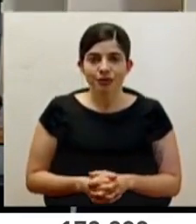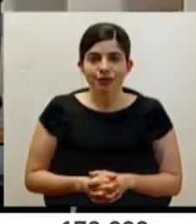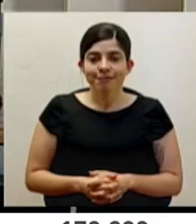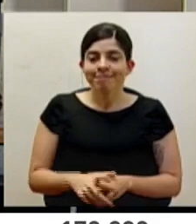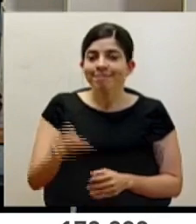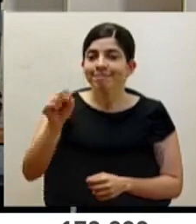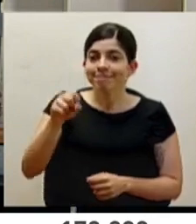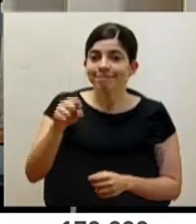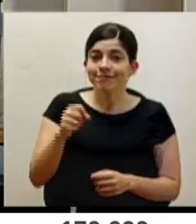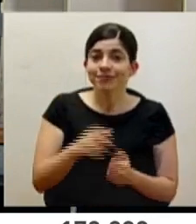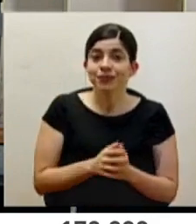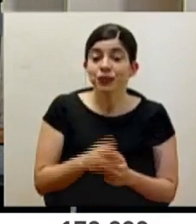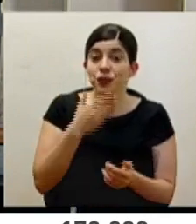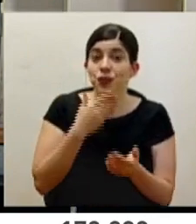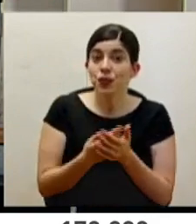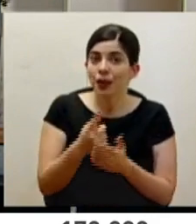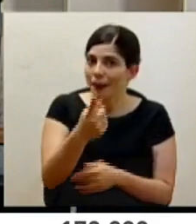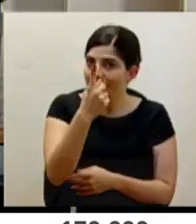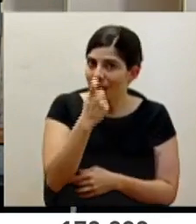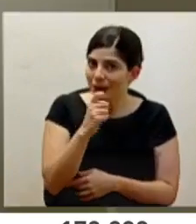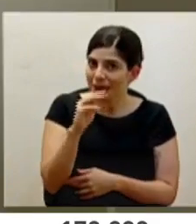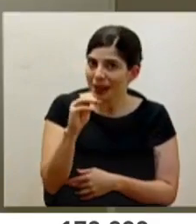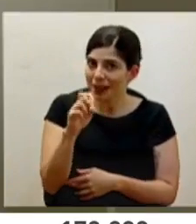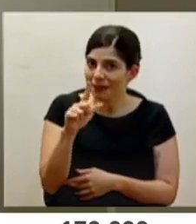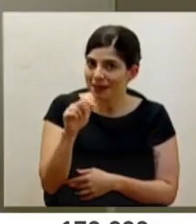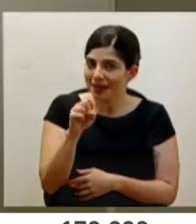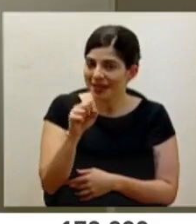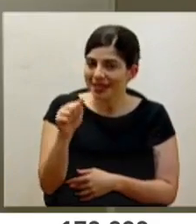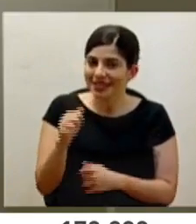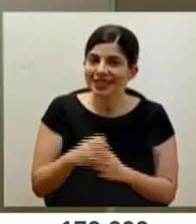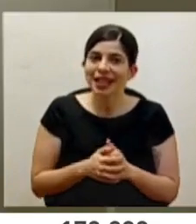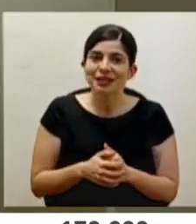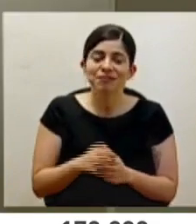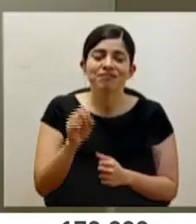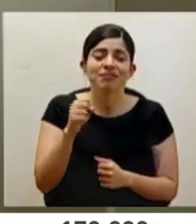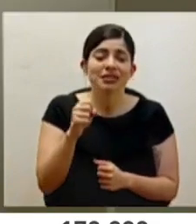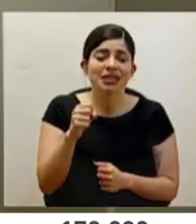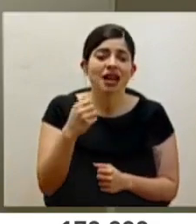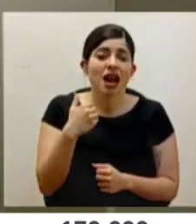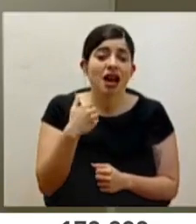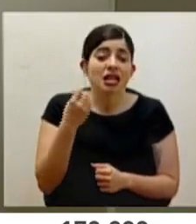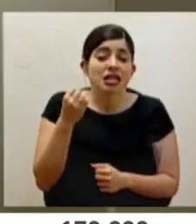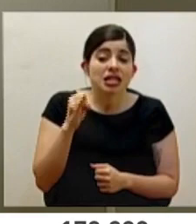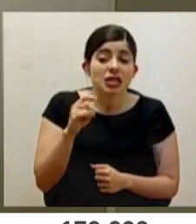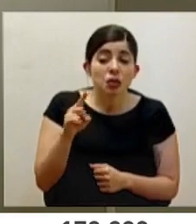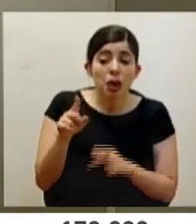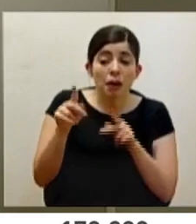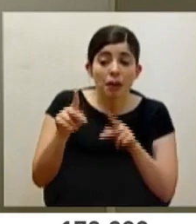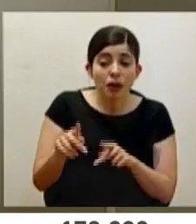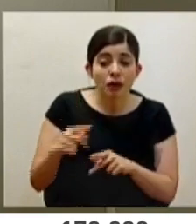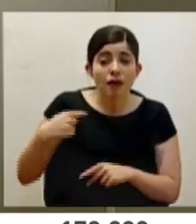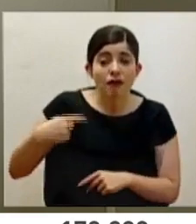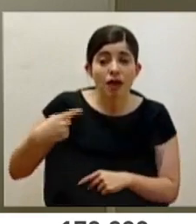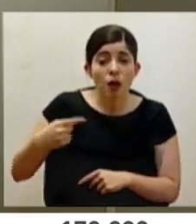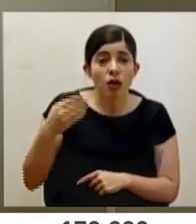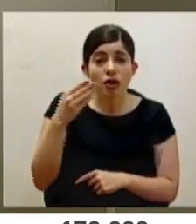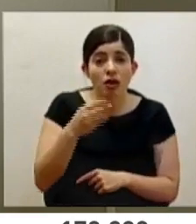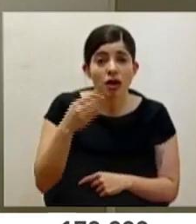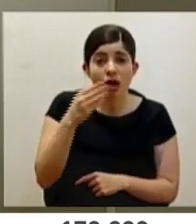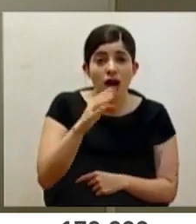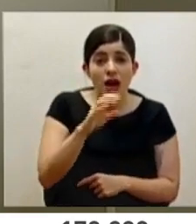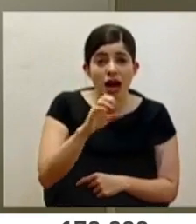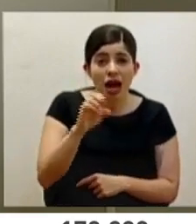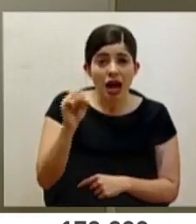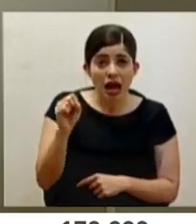Sí, es muy buena su pregunta, Melisa. Este, si hay personas que utilizan regularmente los servicios de la caja,